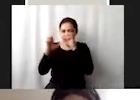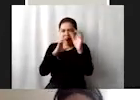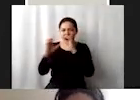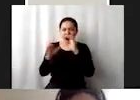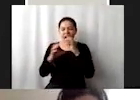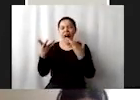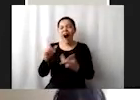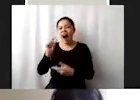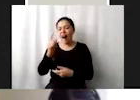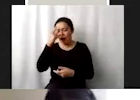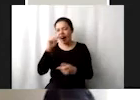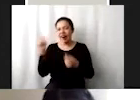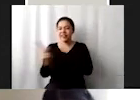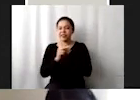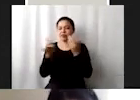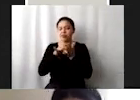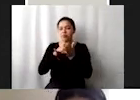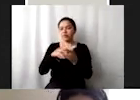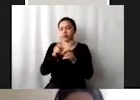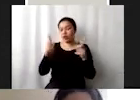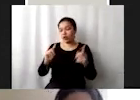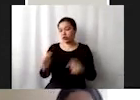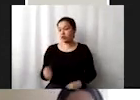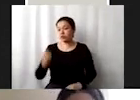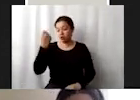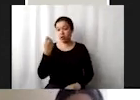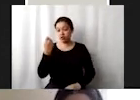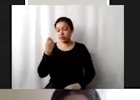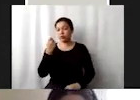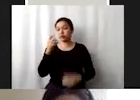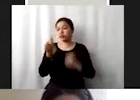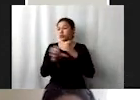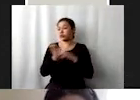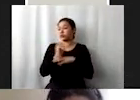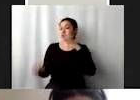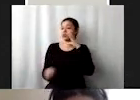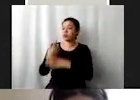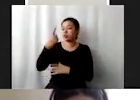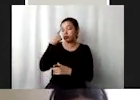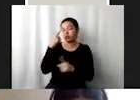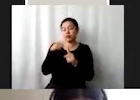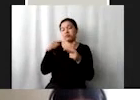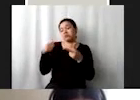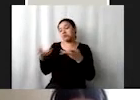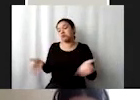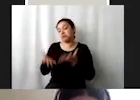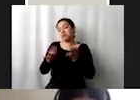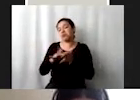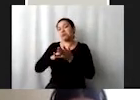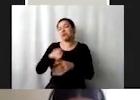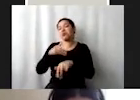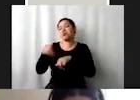aquellos países sin tanto desarrollo tecnológico o de innovación, pues a llegar a unos puntos o unos números